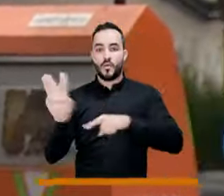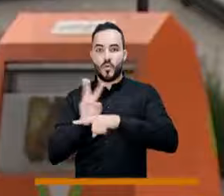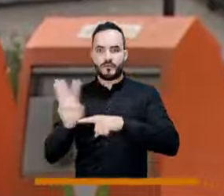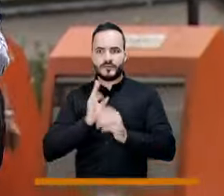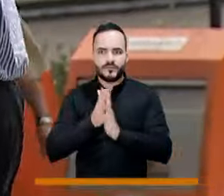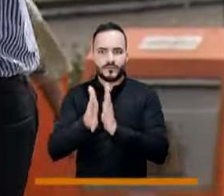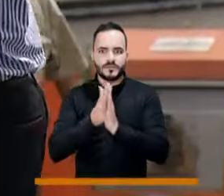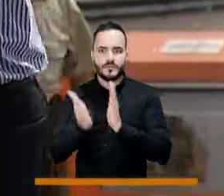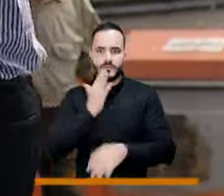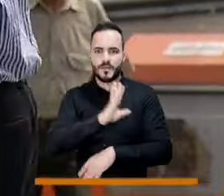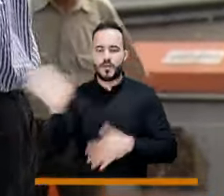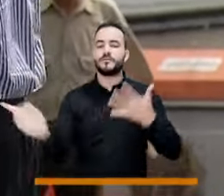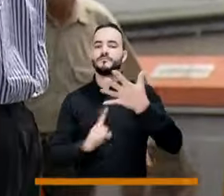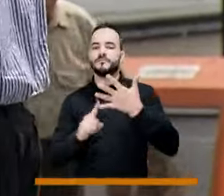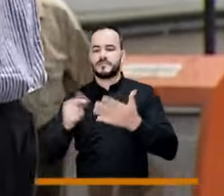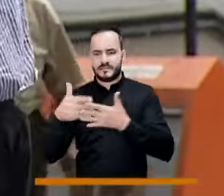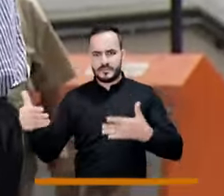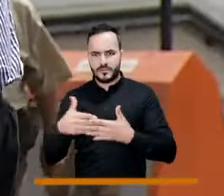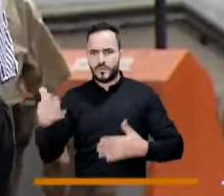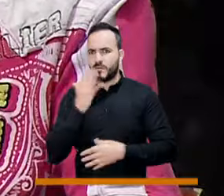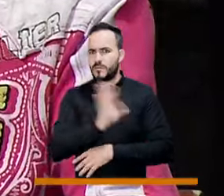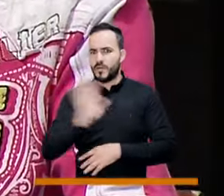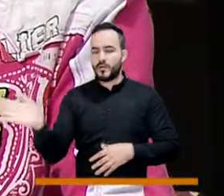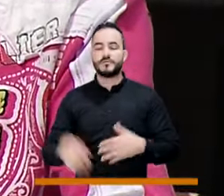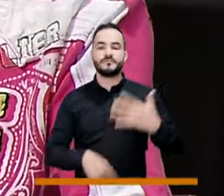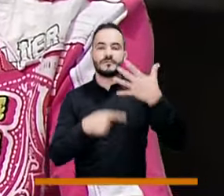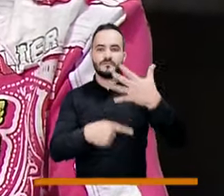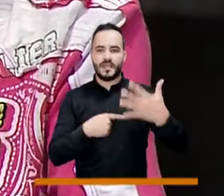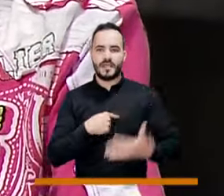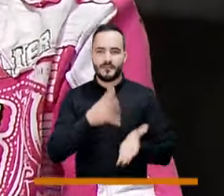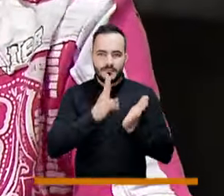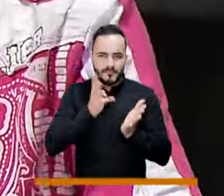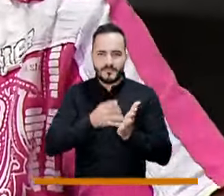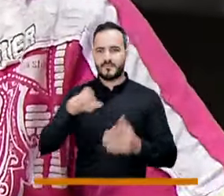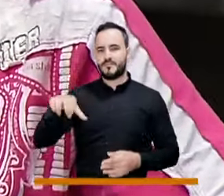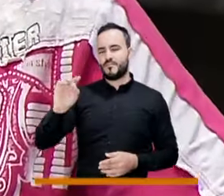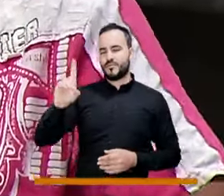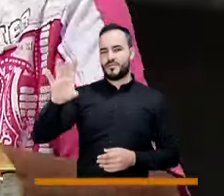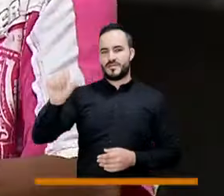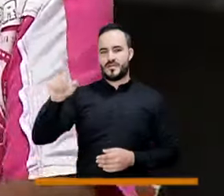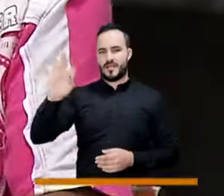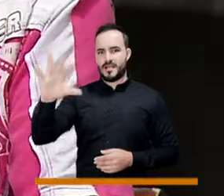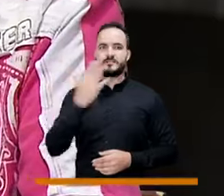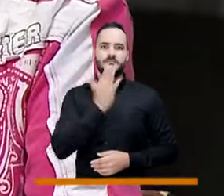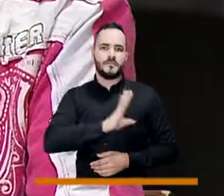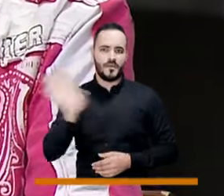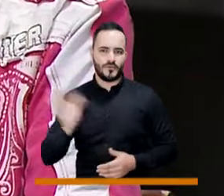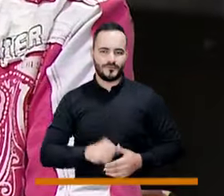Radial, Mejor Sitio Web Informativo, Mejor Trabajo Escrito y Mejor Podcast.